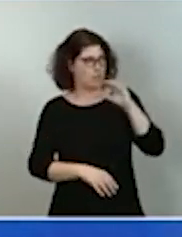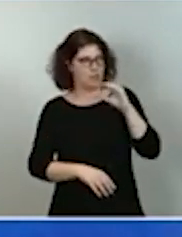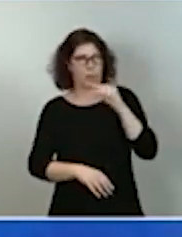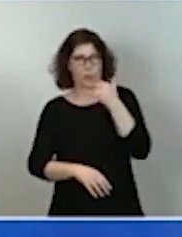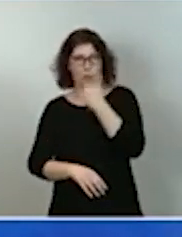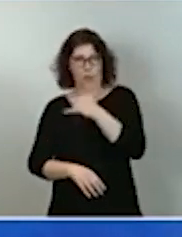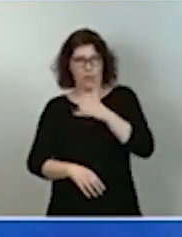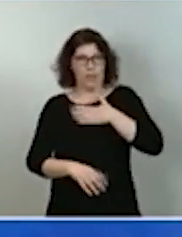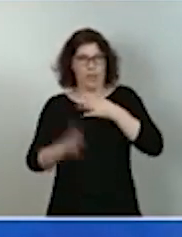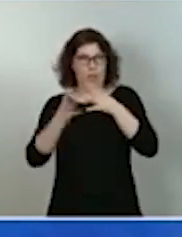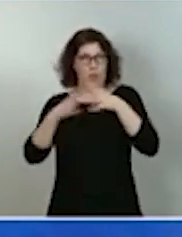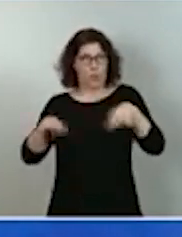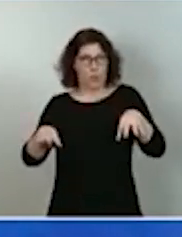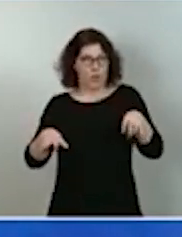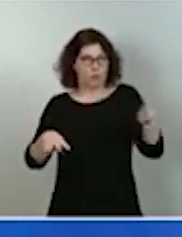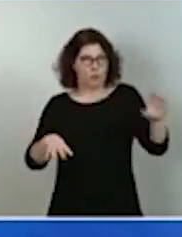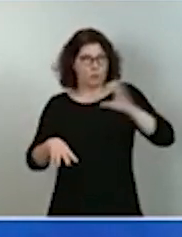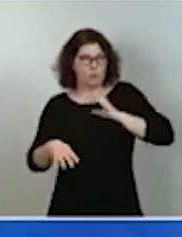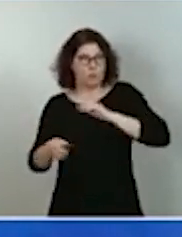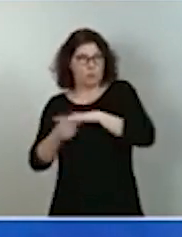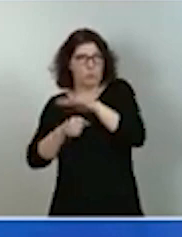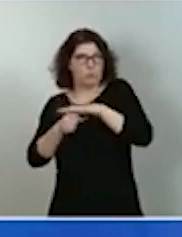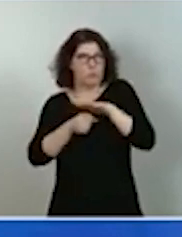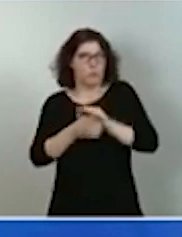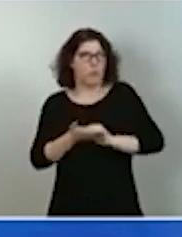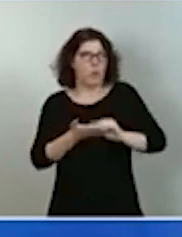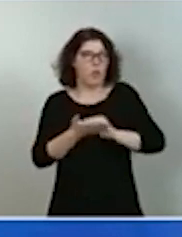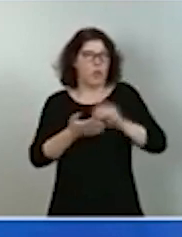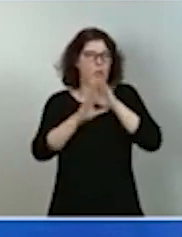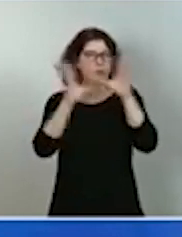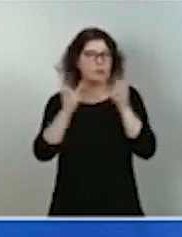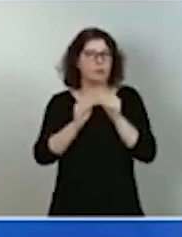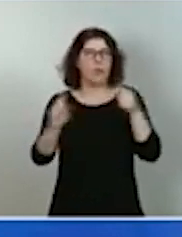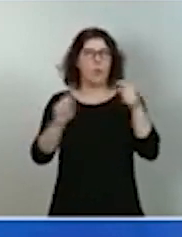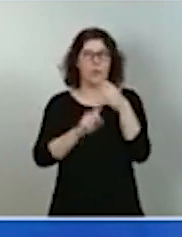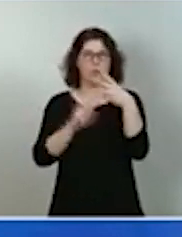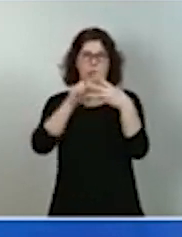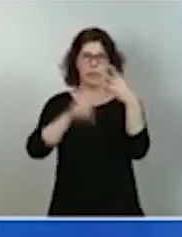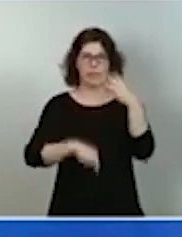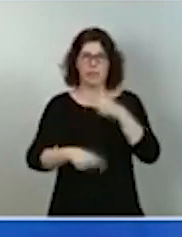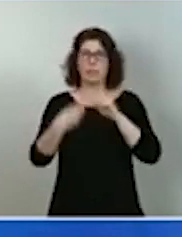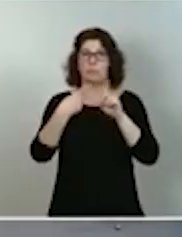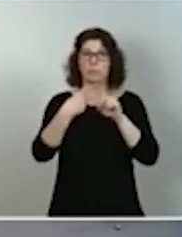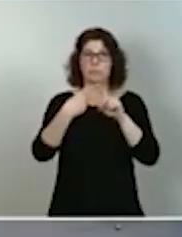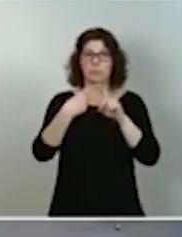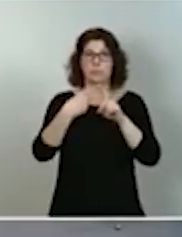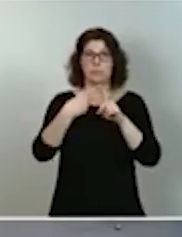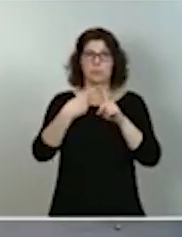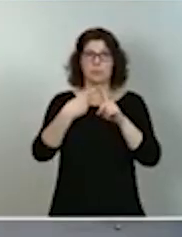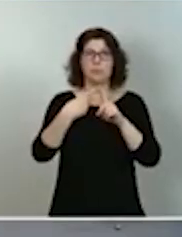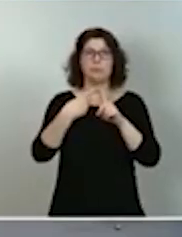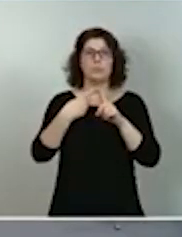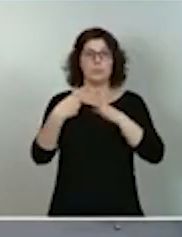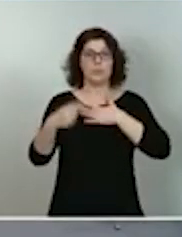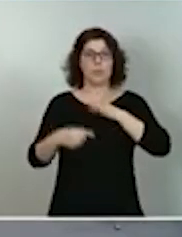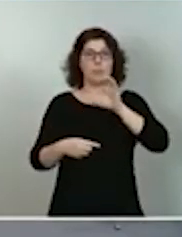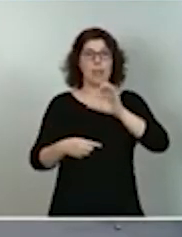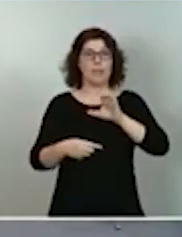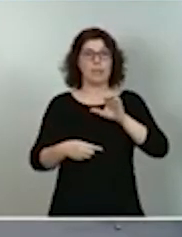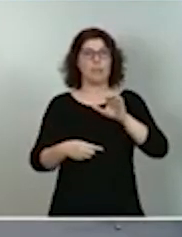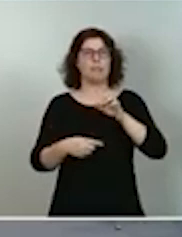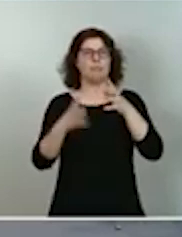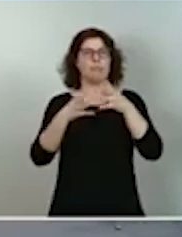económica. Y lo sintetizaría en tres objetivos. El primero, reindustrializar nuestro país con criterios de transformación